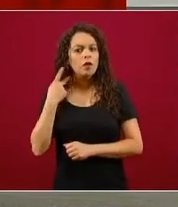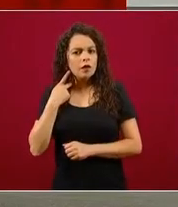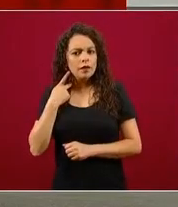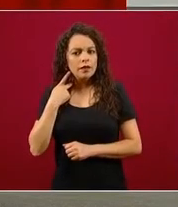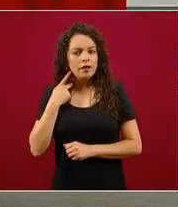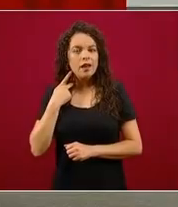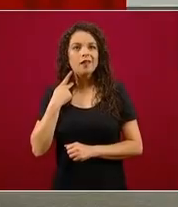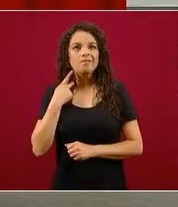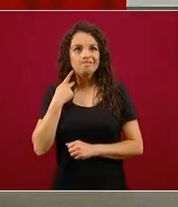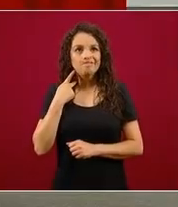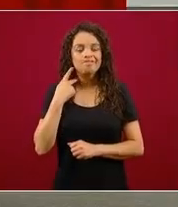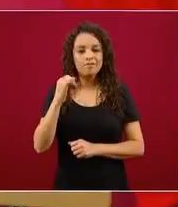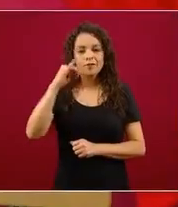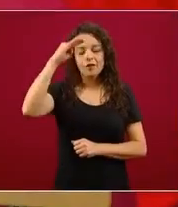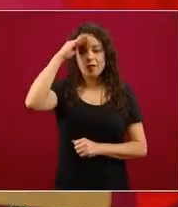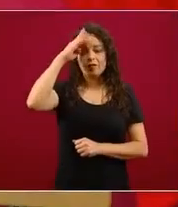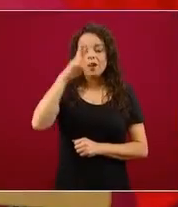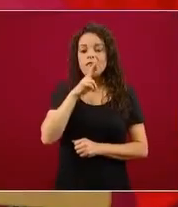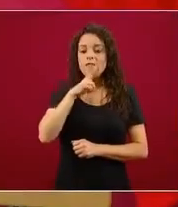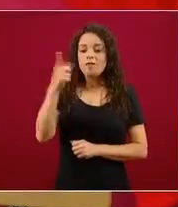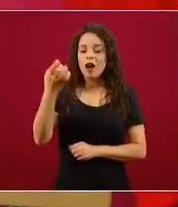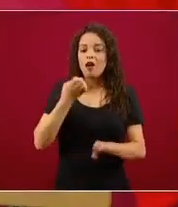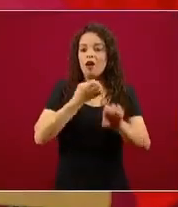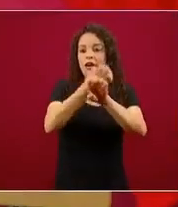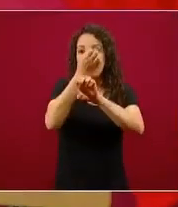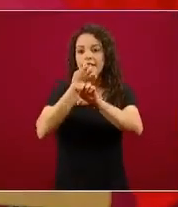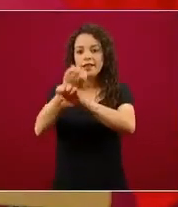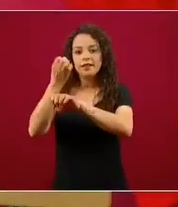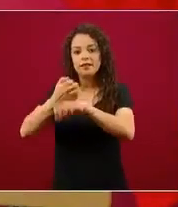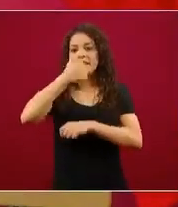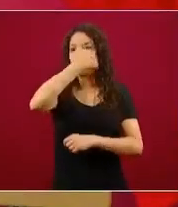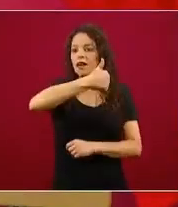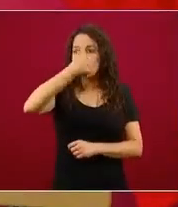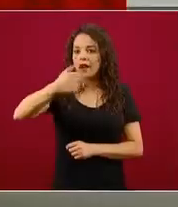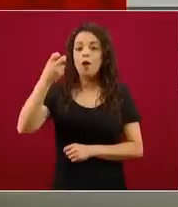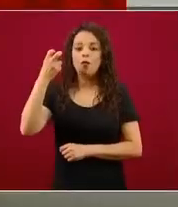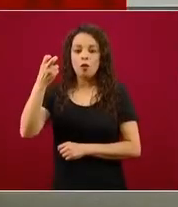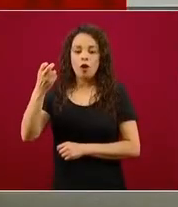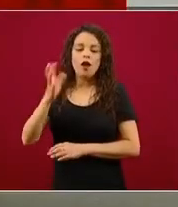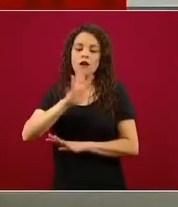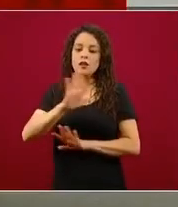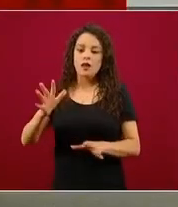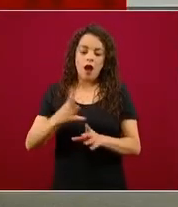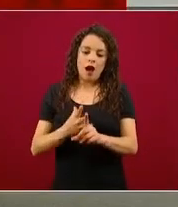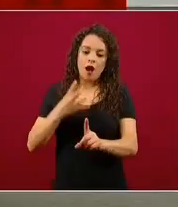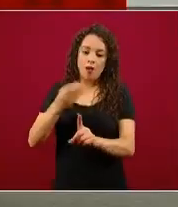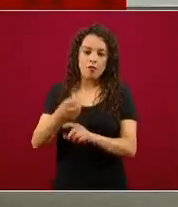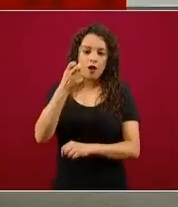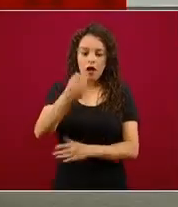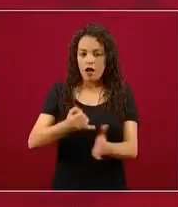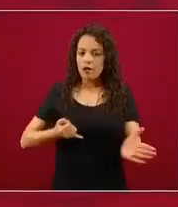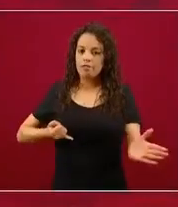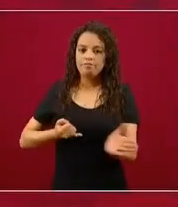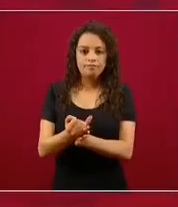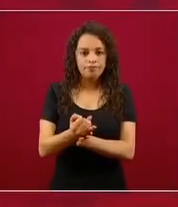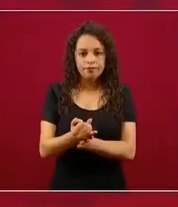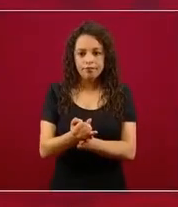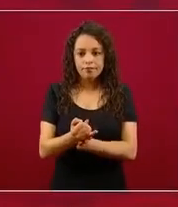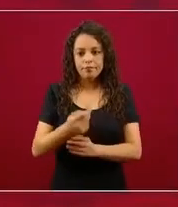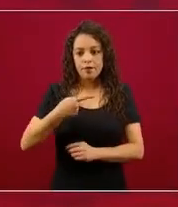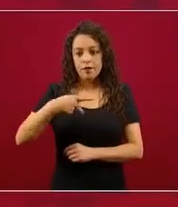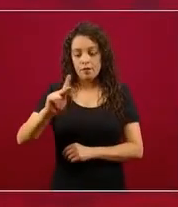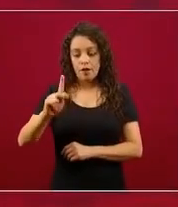por estado y entonces se tomó esa resolución. No obstante, en el caso de la Ciudad de México con el Estado de México,